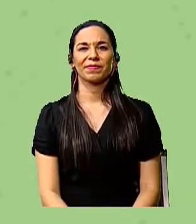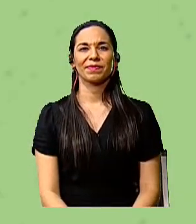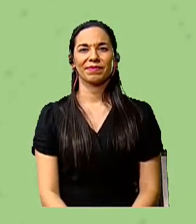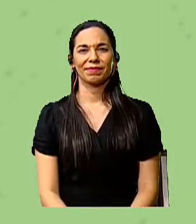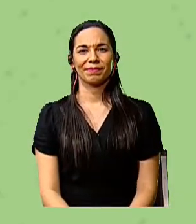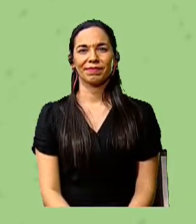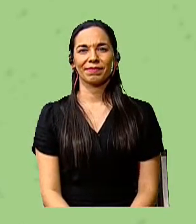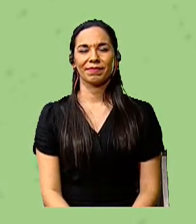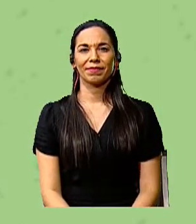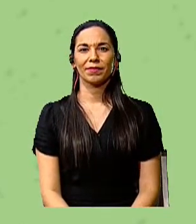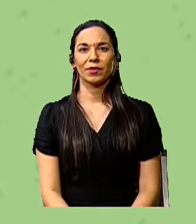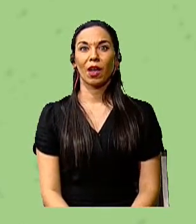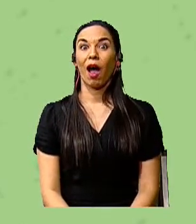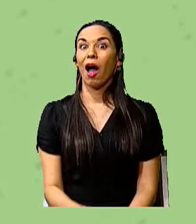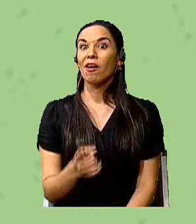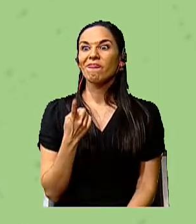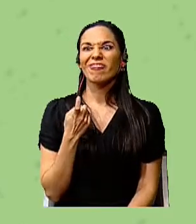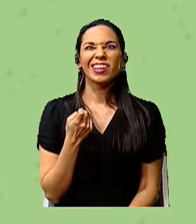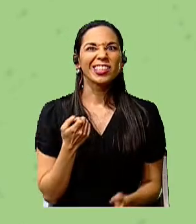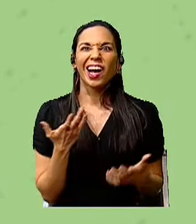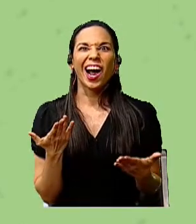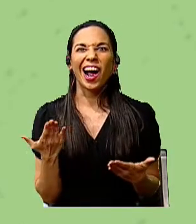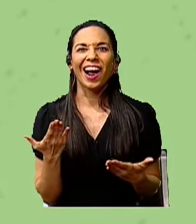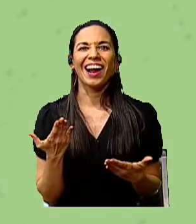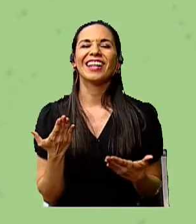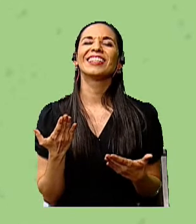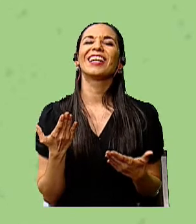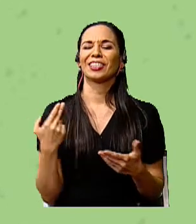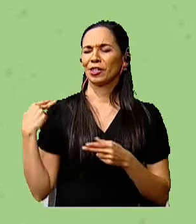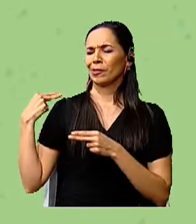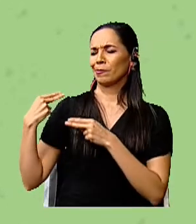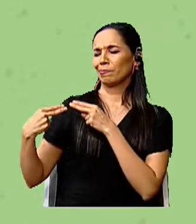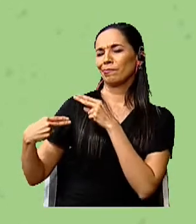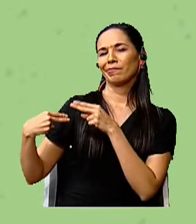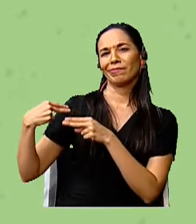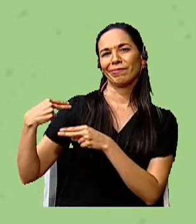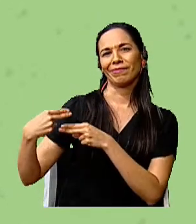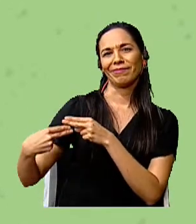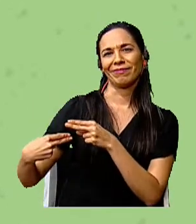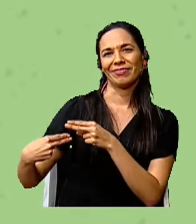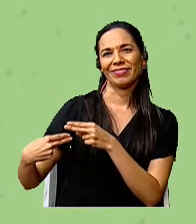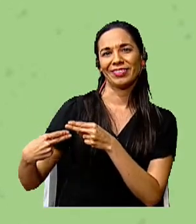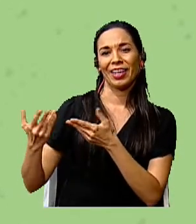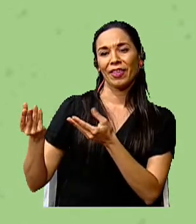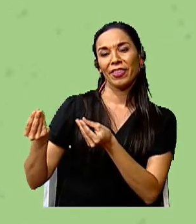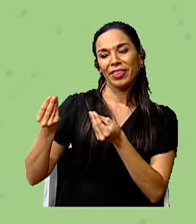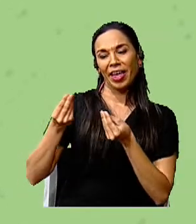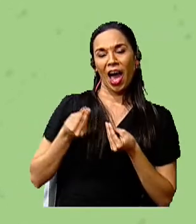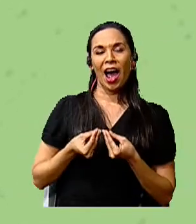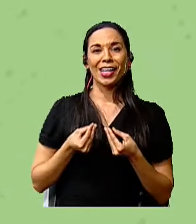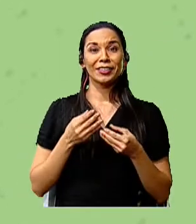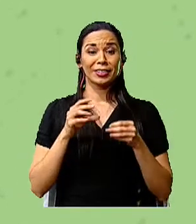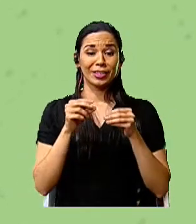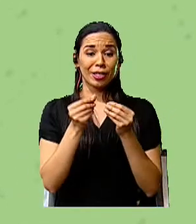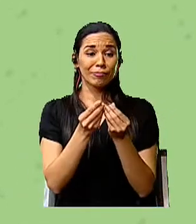Y no podía faltar la herencia que nos ha dejado la madre tierra.